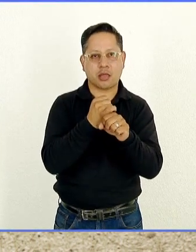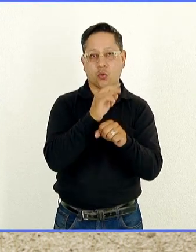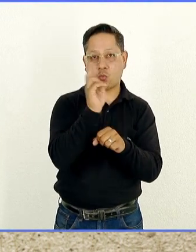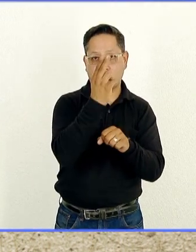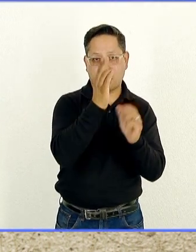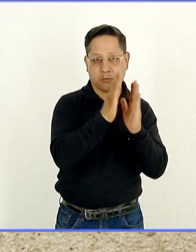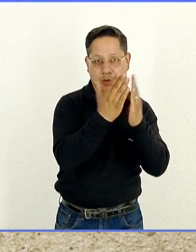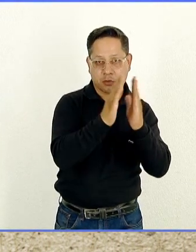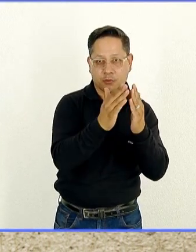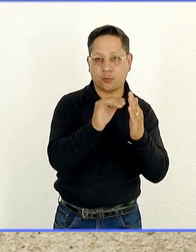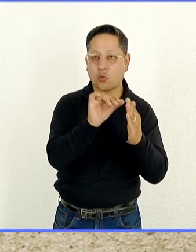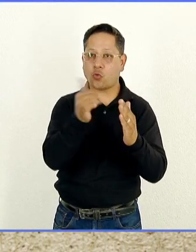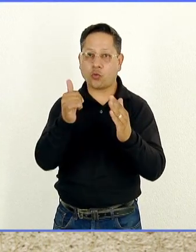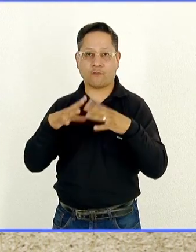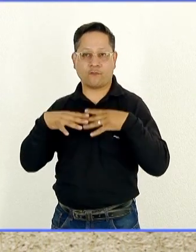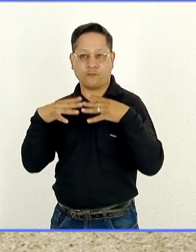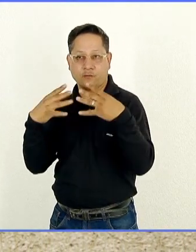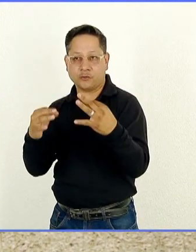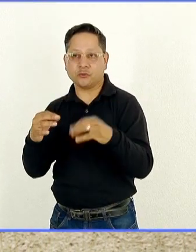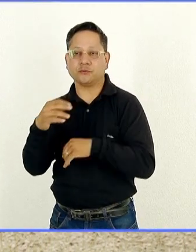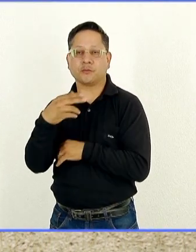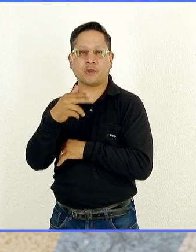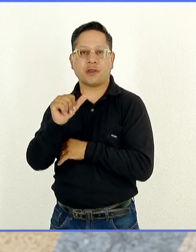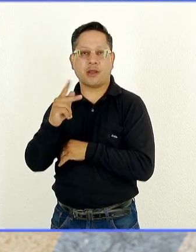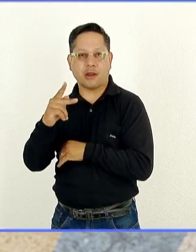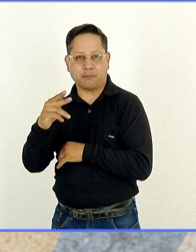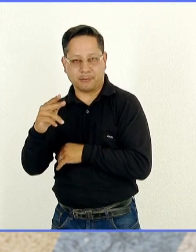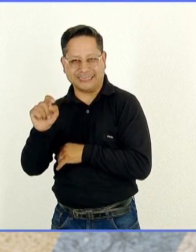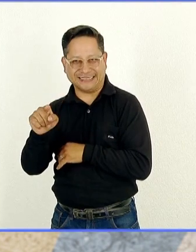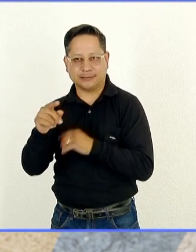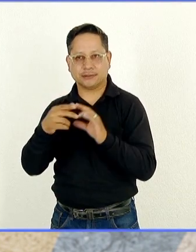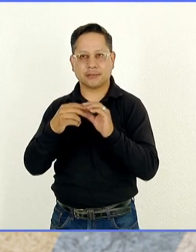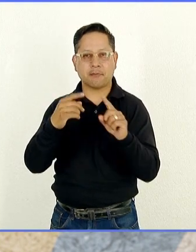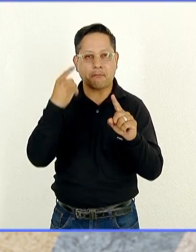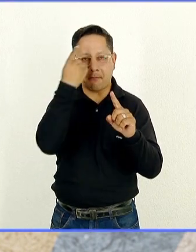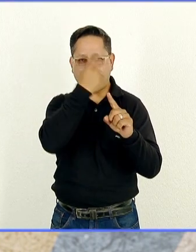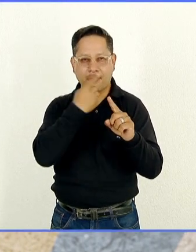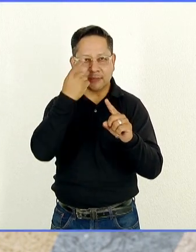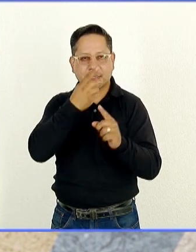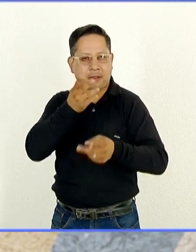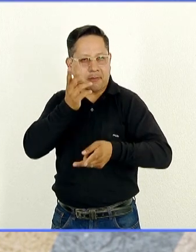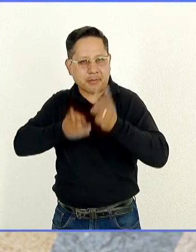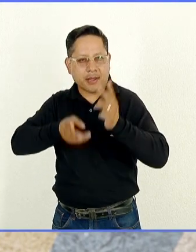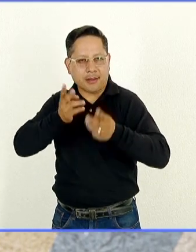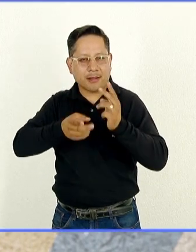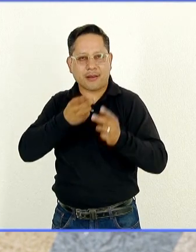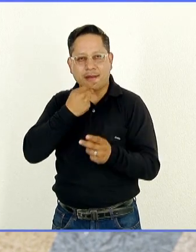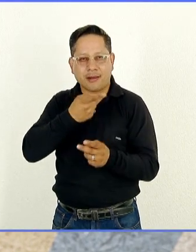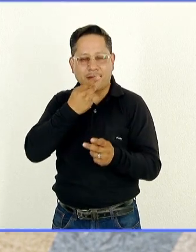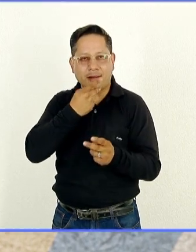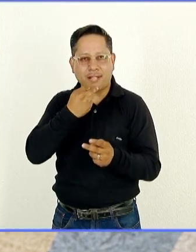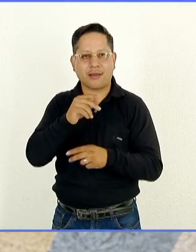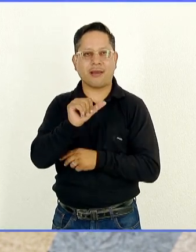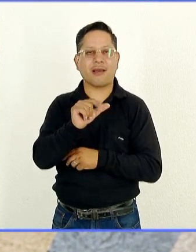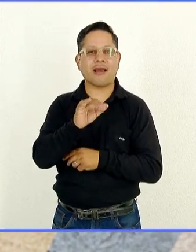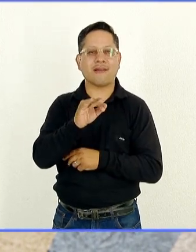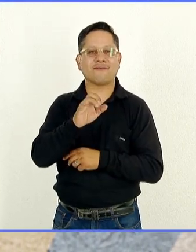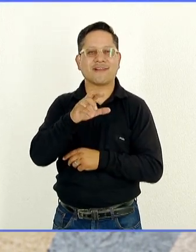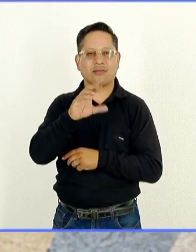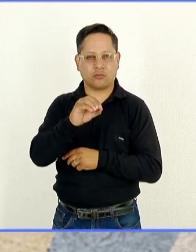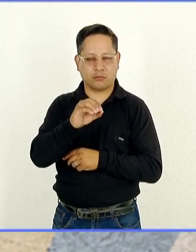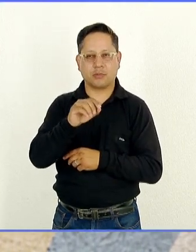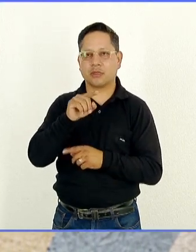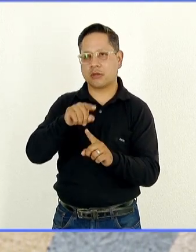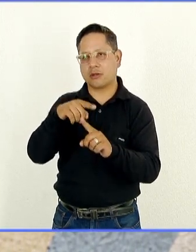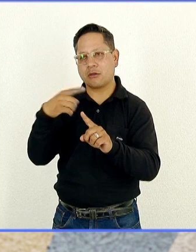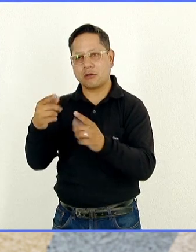y con la Fundación Harp Elú de Oaxaca. Primero salieron tres números, La Máscara que hablaba, de Alfredo Cardona, ilustrado por